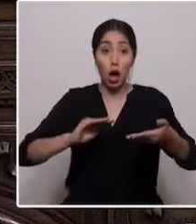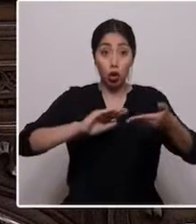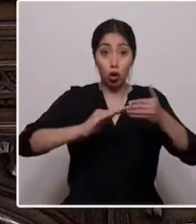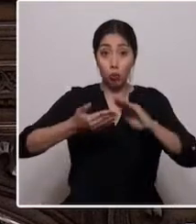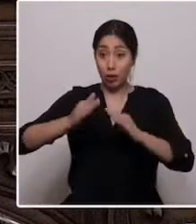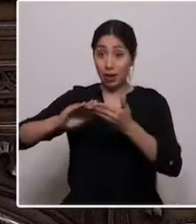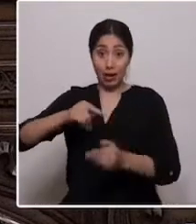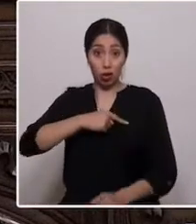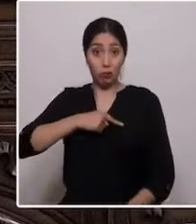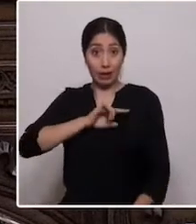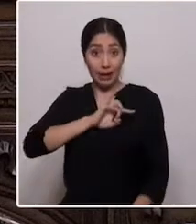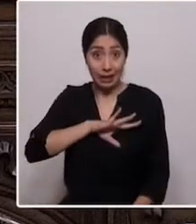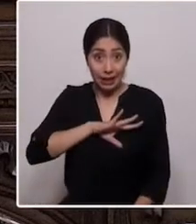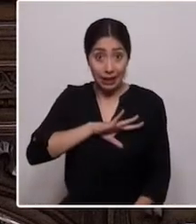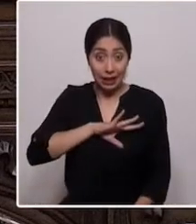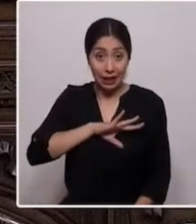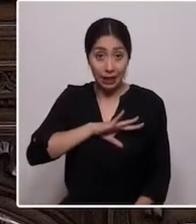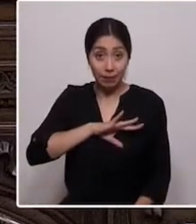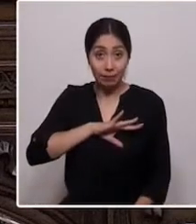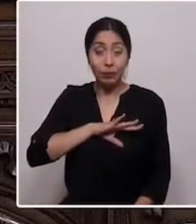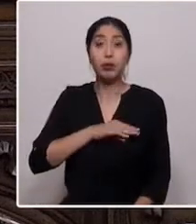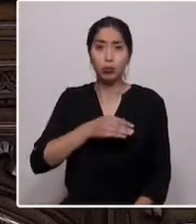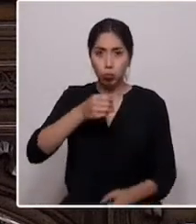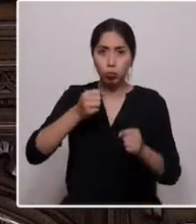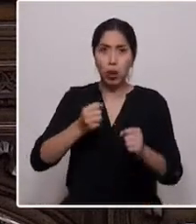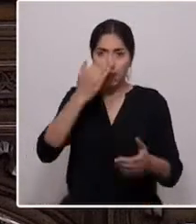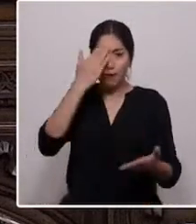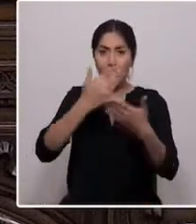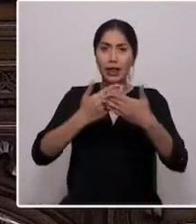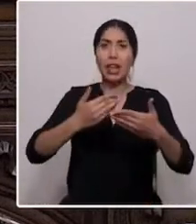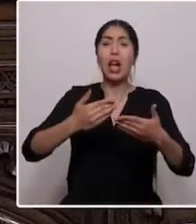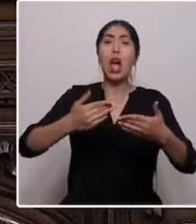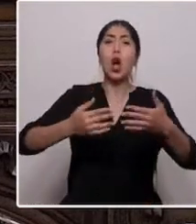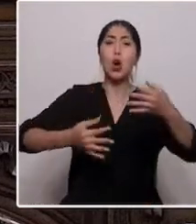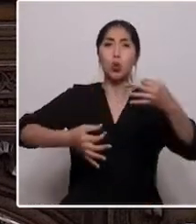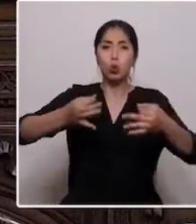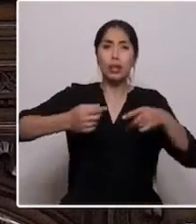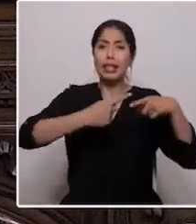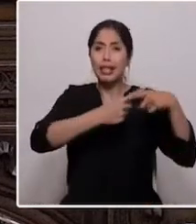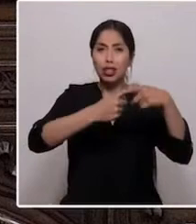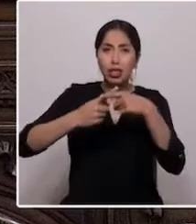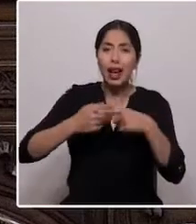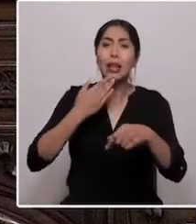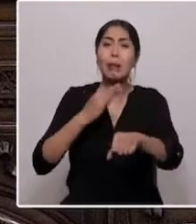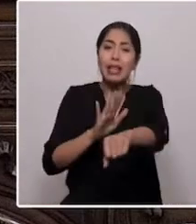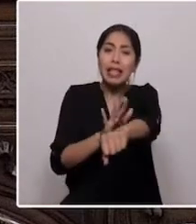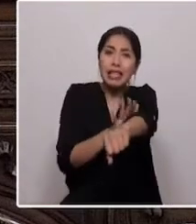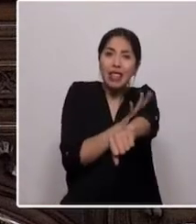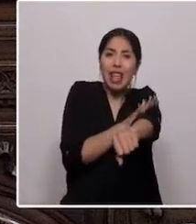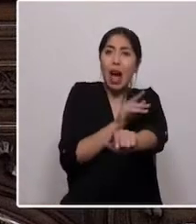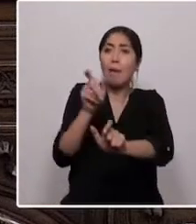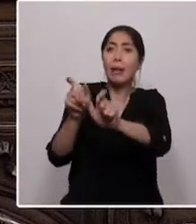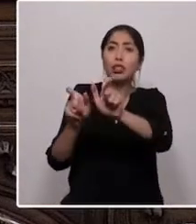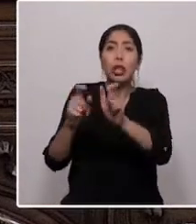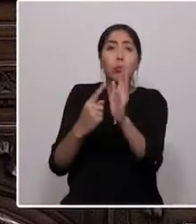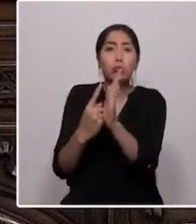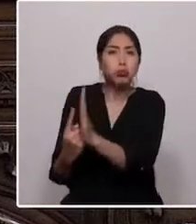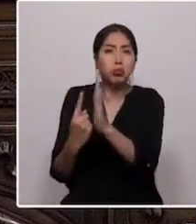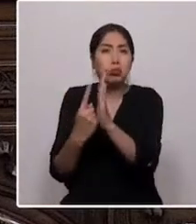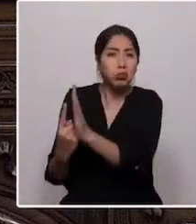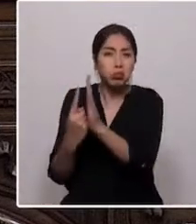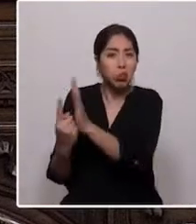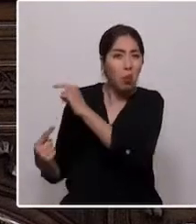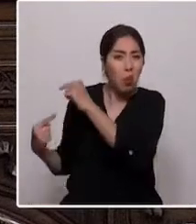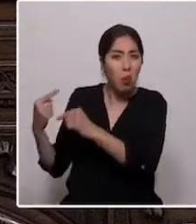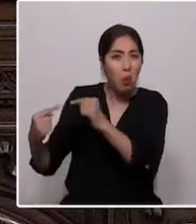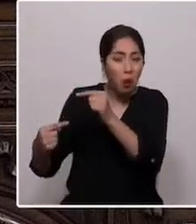puede, mediante la justicia social y la sensibilidad ante los históricamente excluidos o vulnerados, aprender